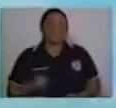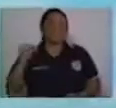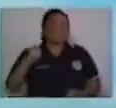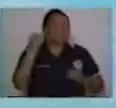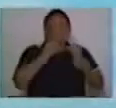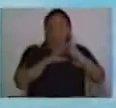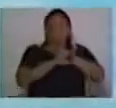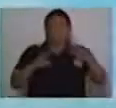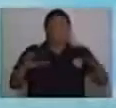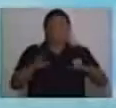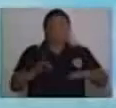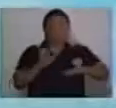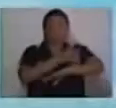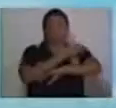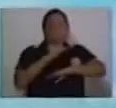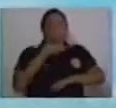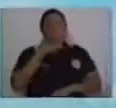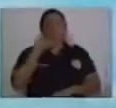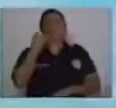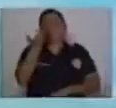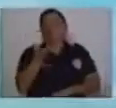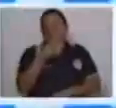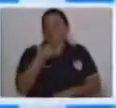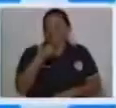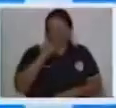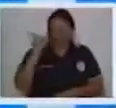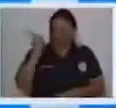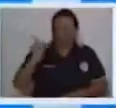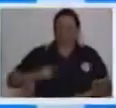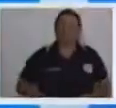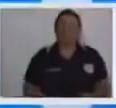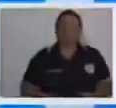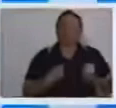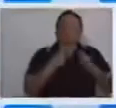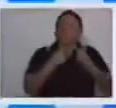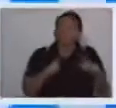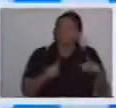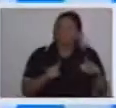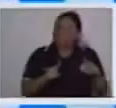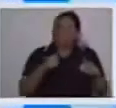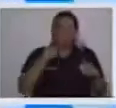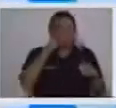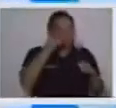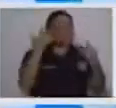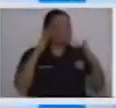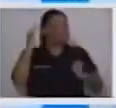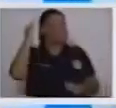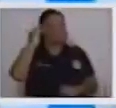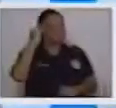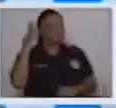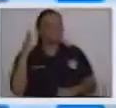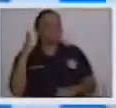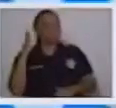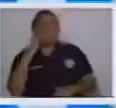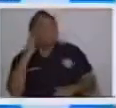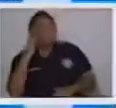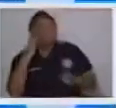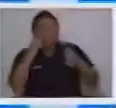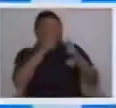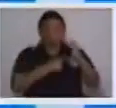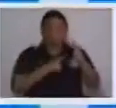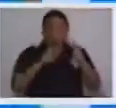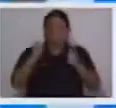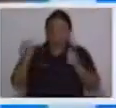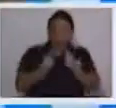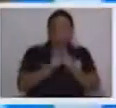Esa es toda la canción, ¿verdad? Muy bien. Está muy fácil de que se la aprendan. Pero ahora que ya sabemos la mamá que tiene una ovejita,